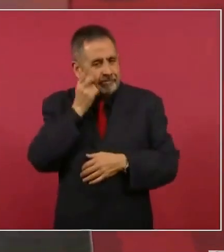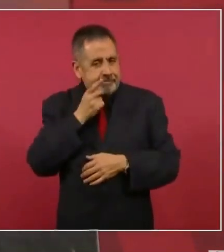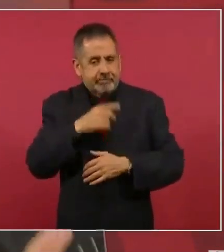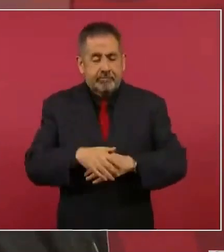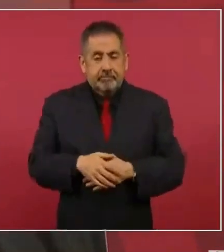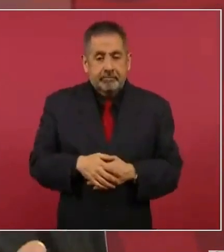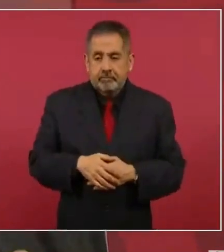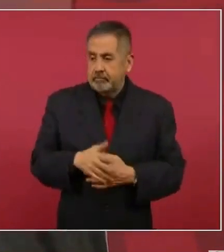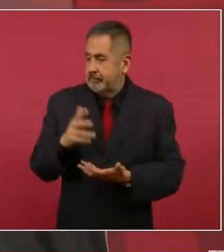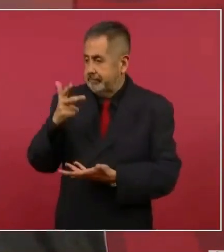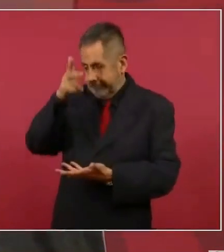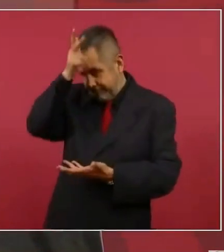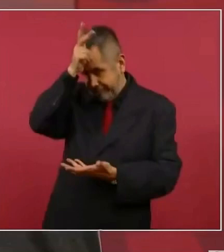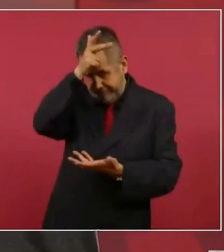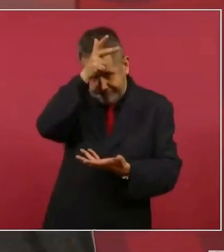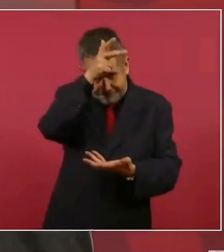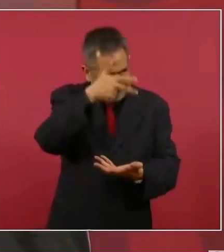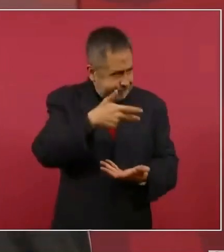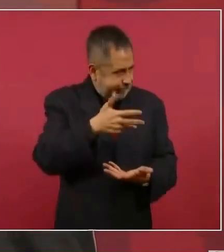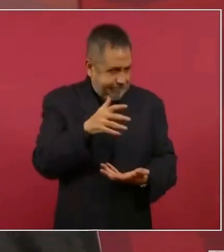y yo le ¿dónde pongo el gallo?